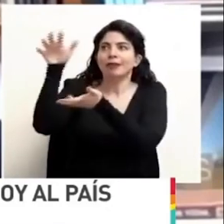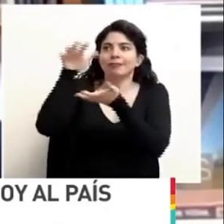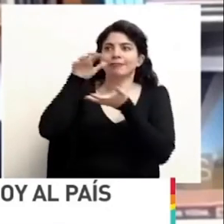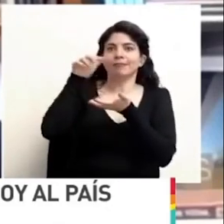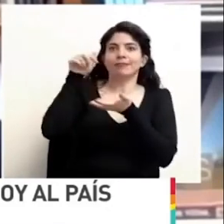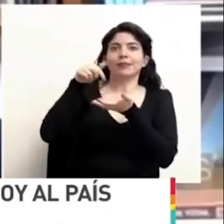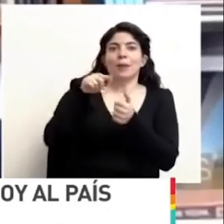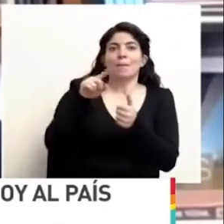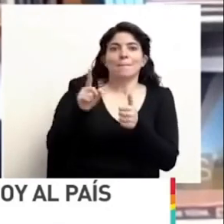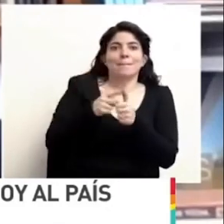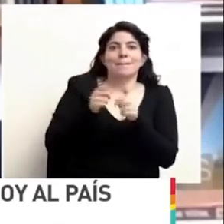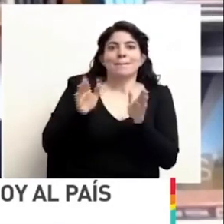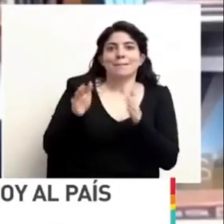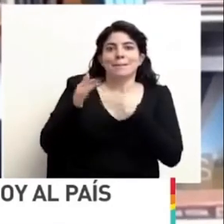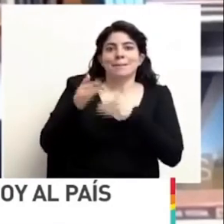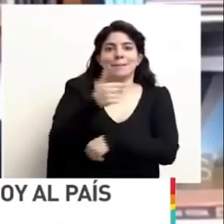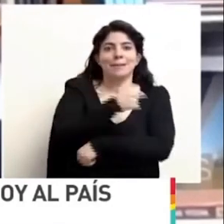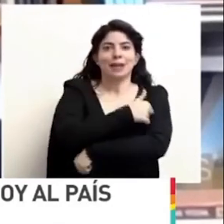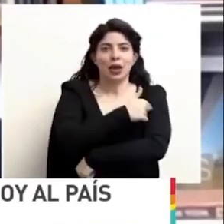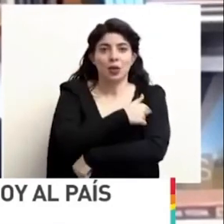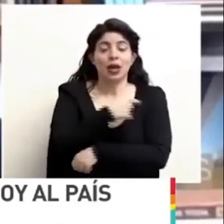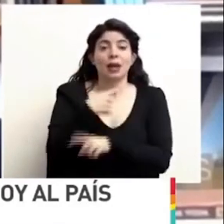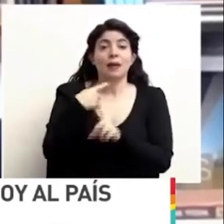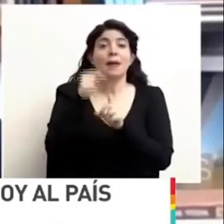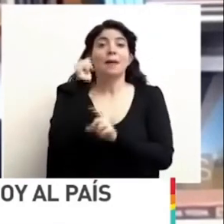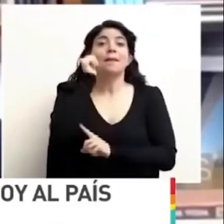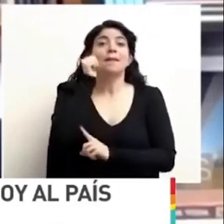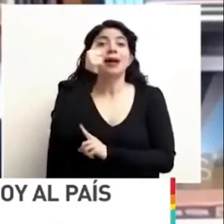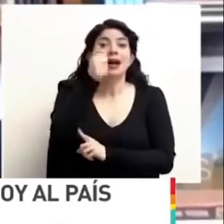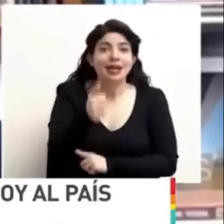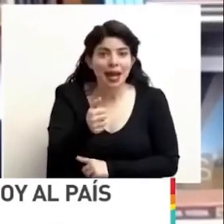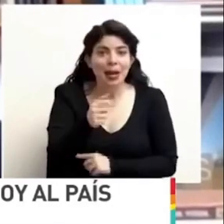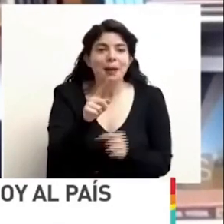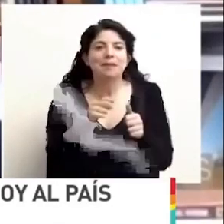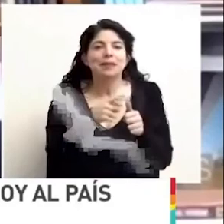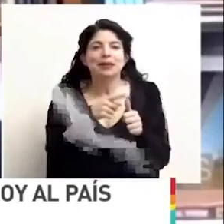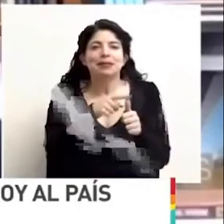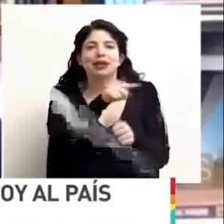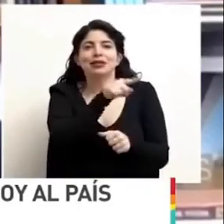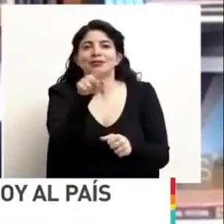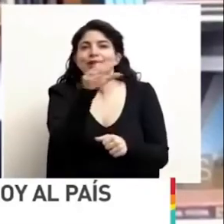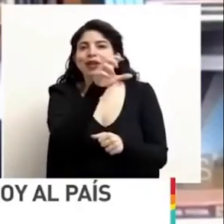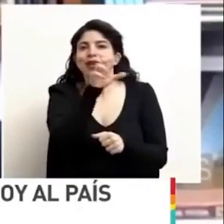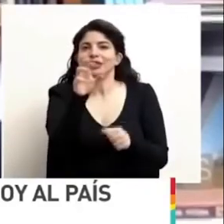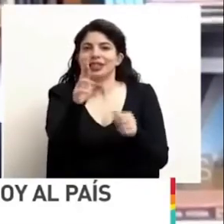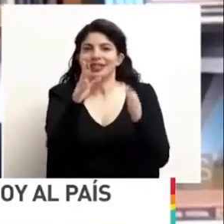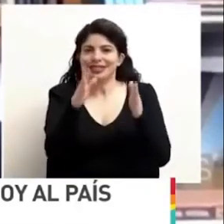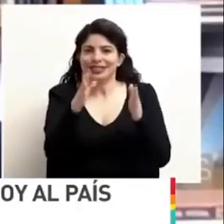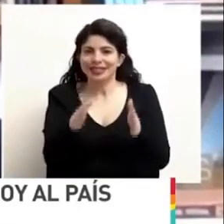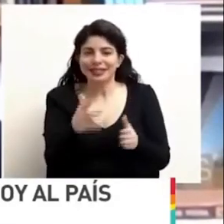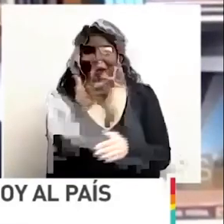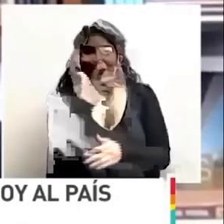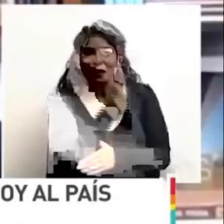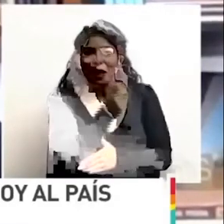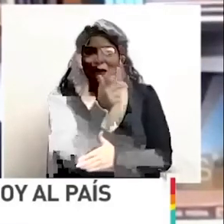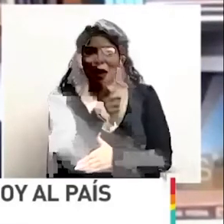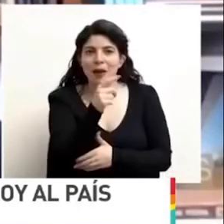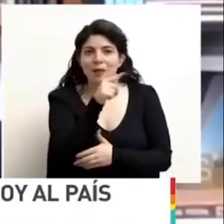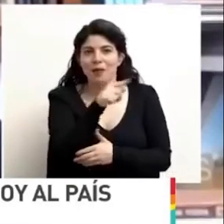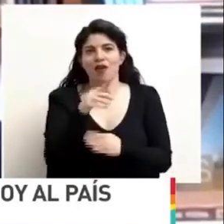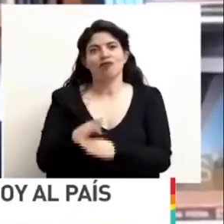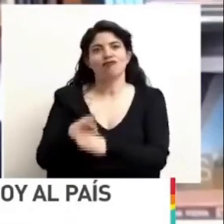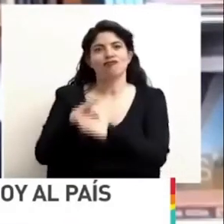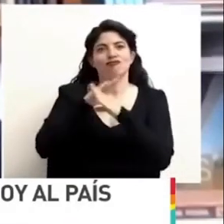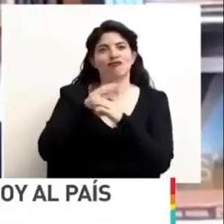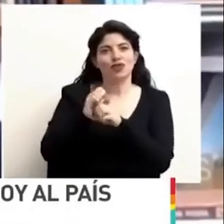vacunas y el día de mañana tendremos a los primeros costarricenses que serán vacunados contra el COVID-19